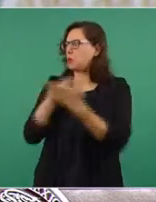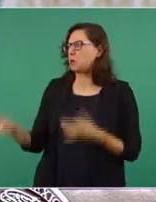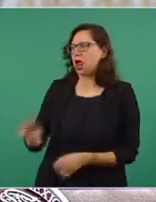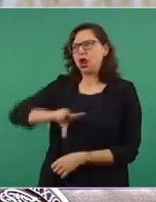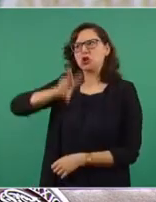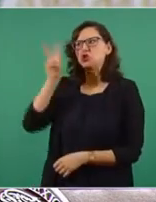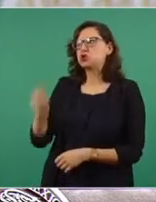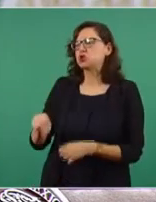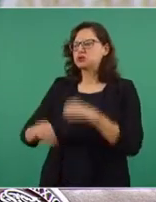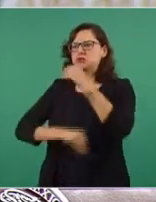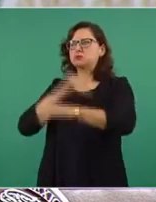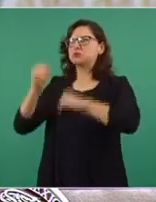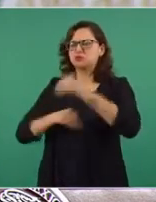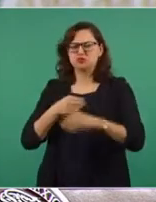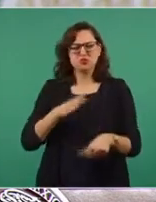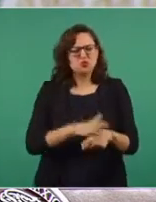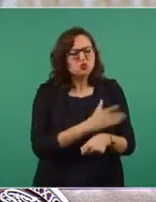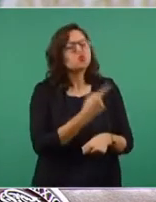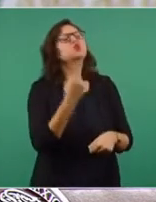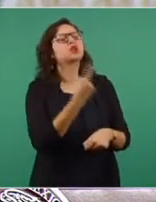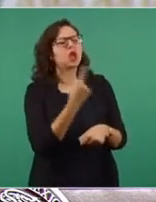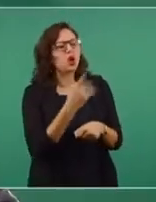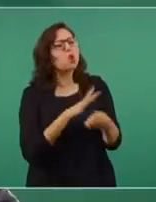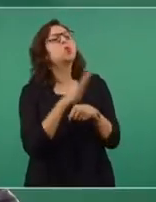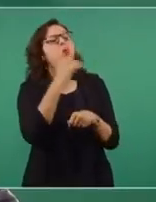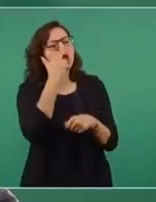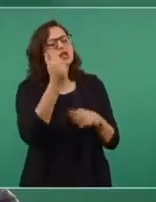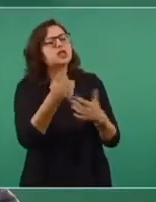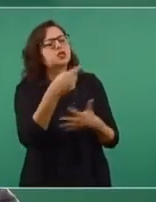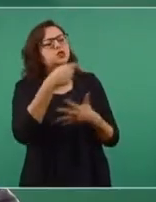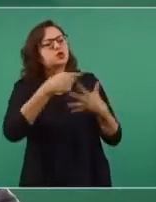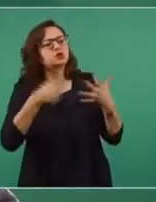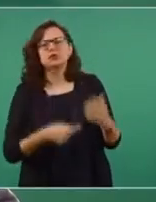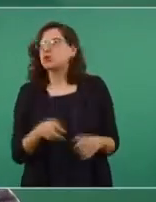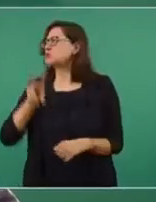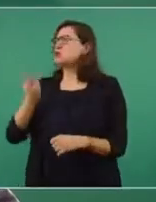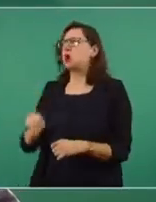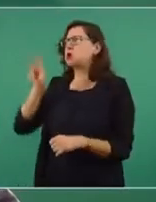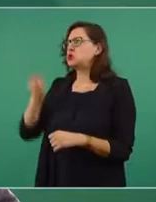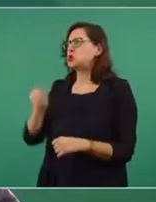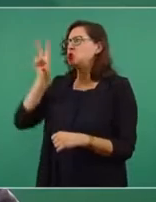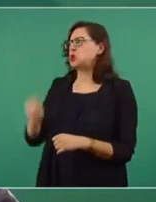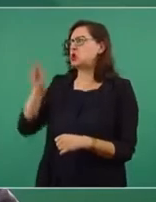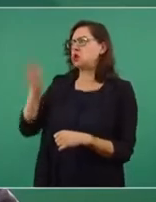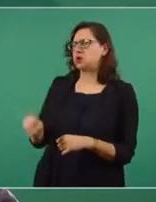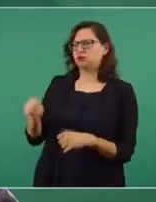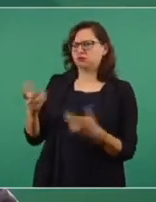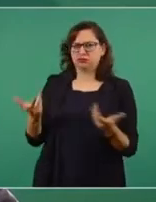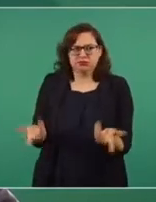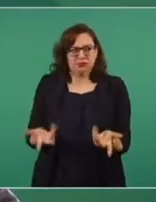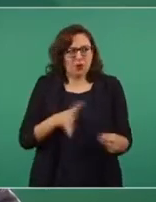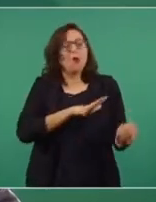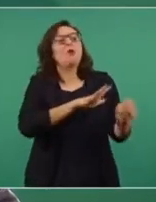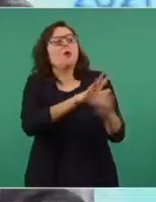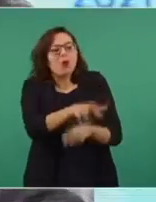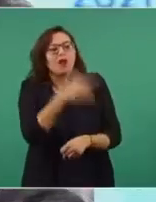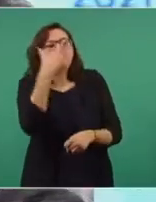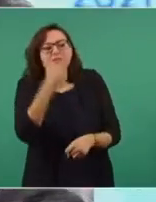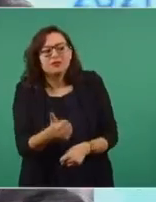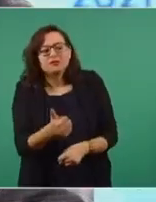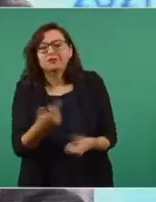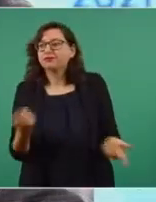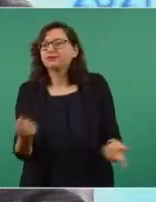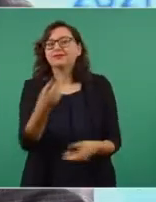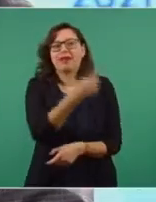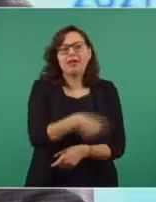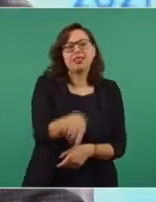argumentaban en contra de la iniciativa, sino en defensa de otros intereses. En defensa